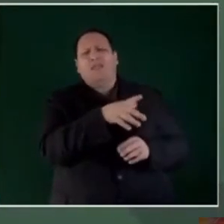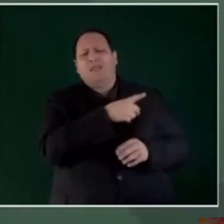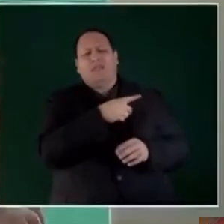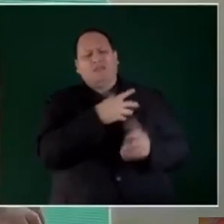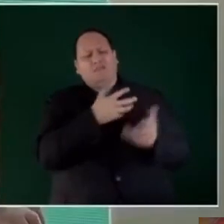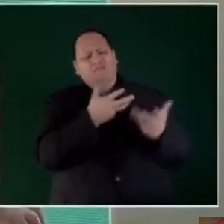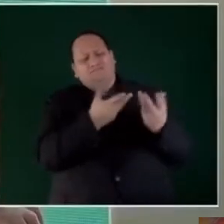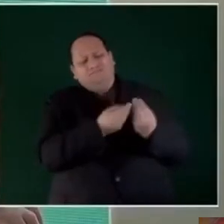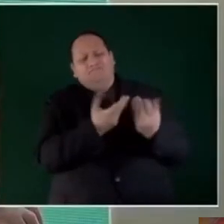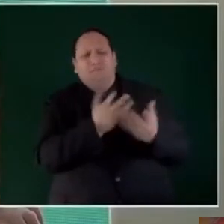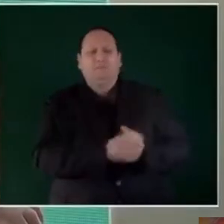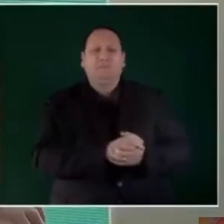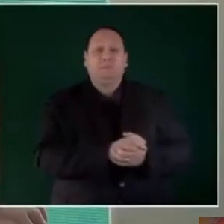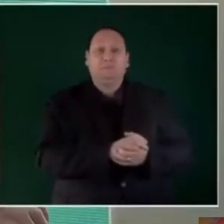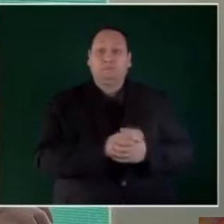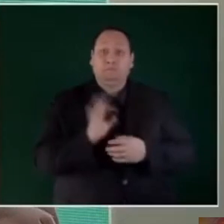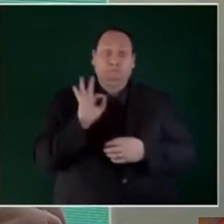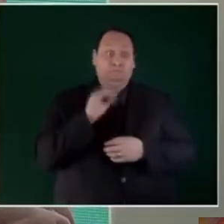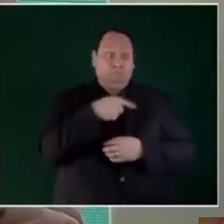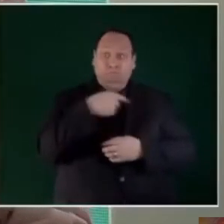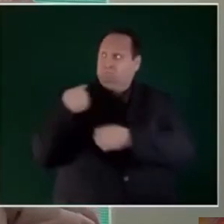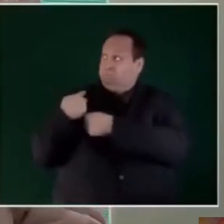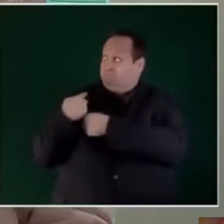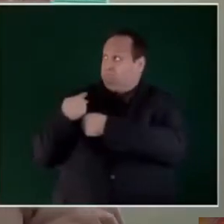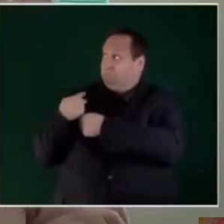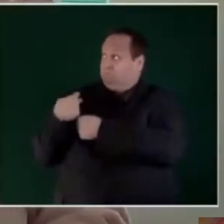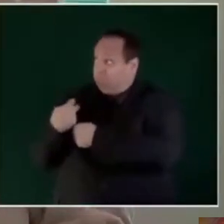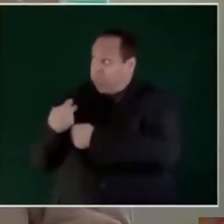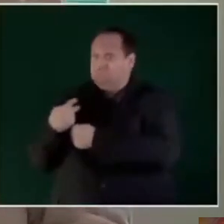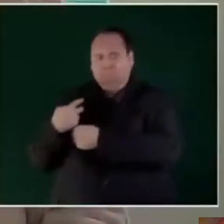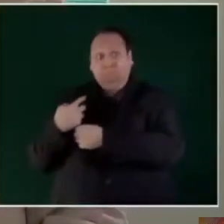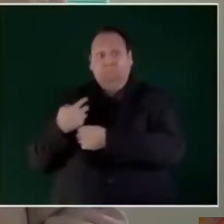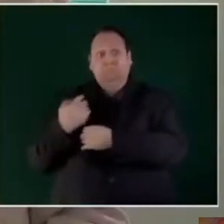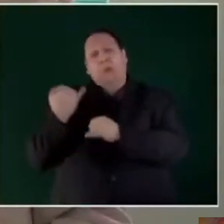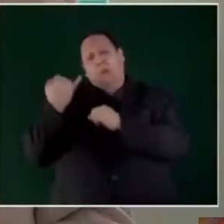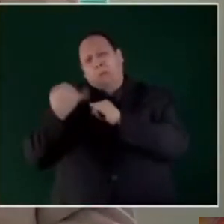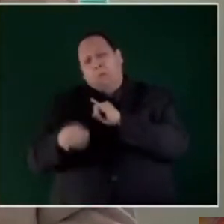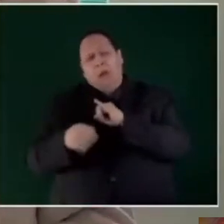Y si me invitan, ya al final,